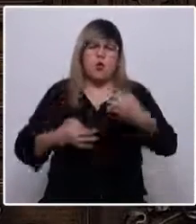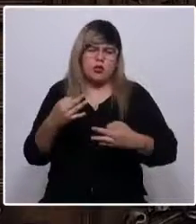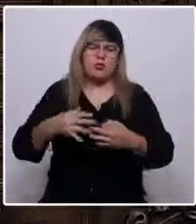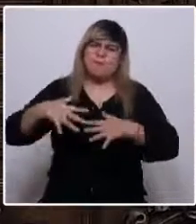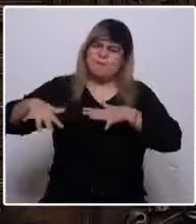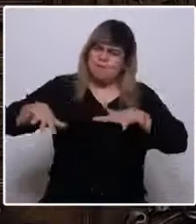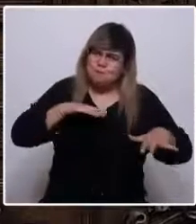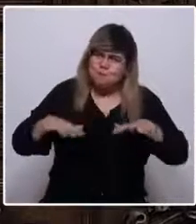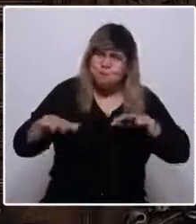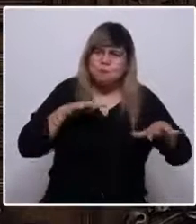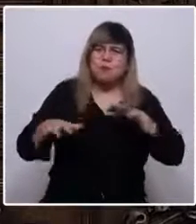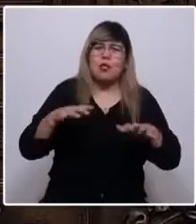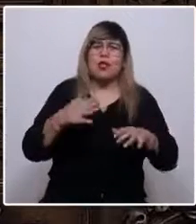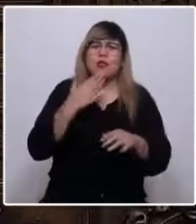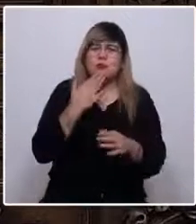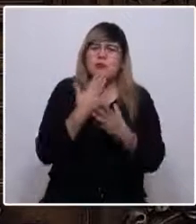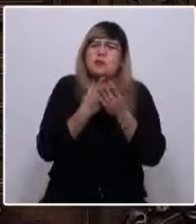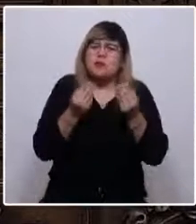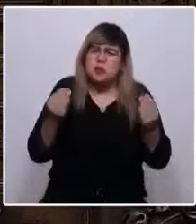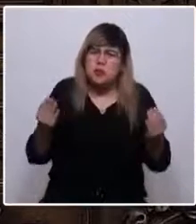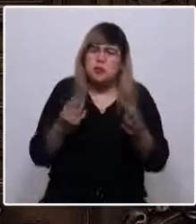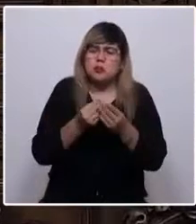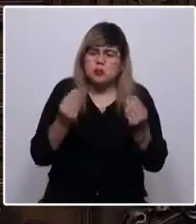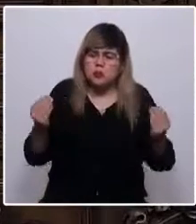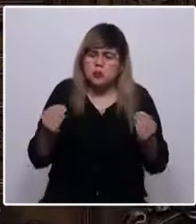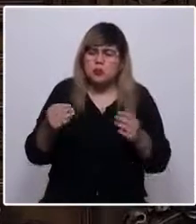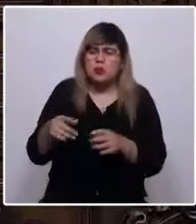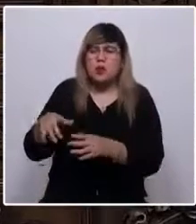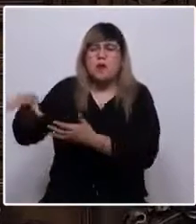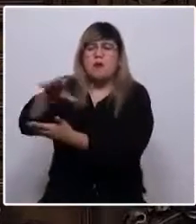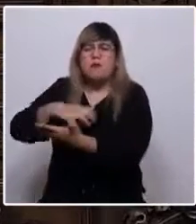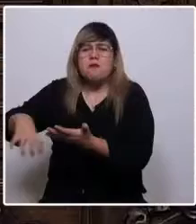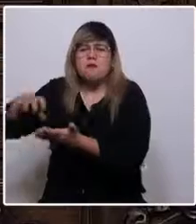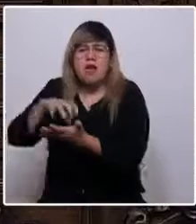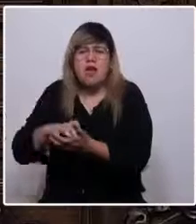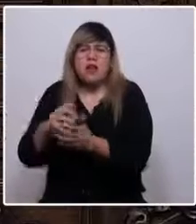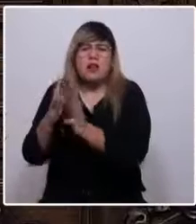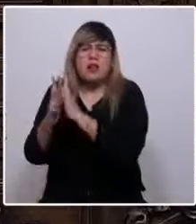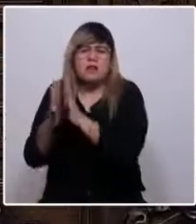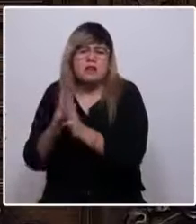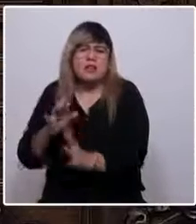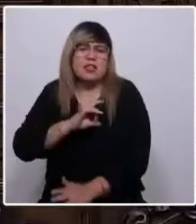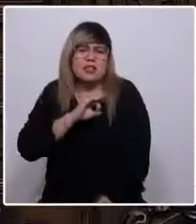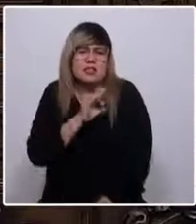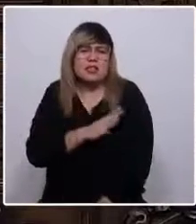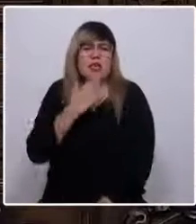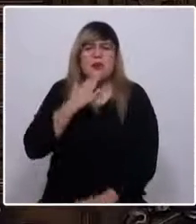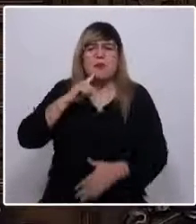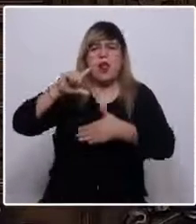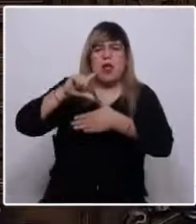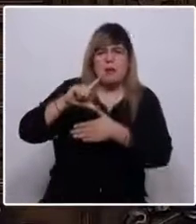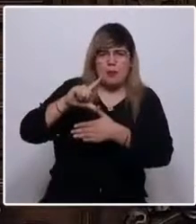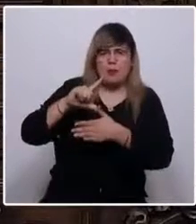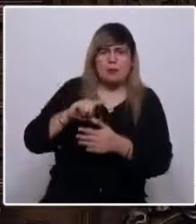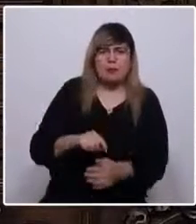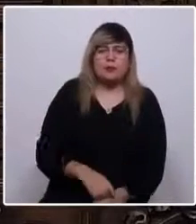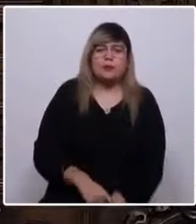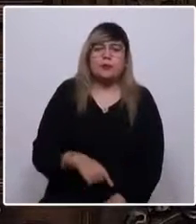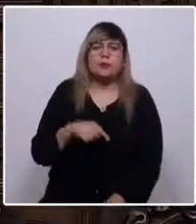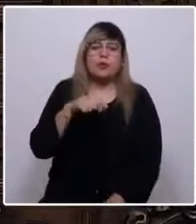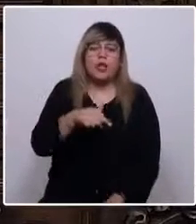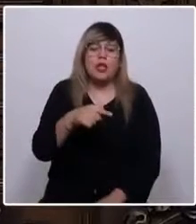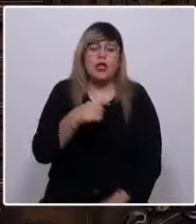aprendidas con tantos y tantas que hoy no están, en los barrios de las periferias de Chile y de América Latina. He aprendido el valor de las